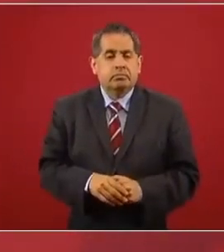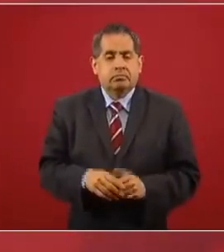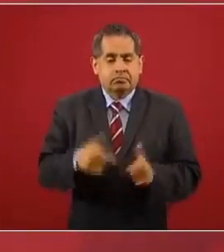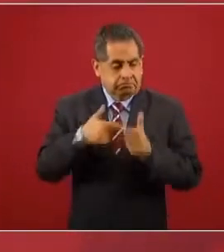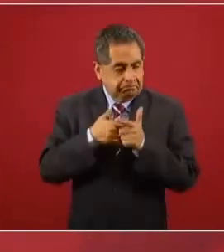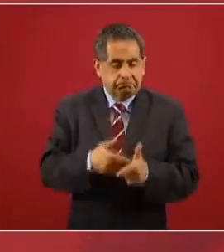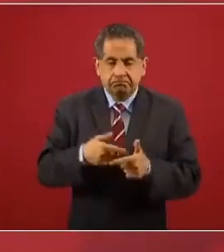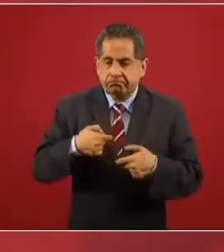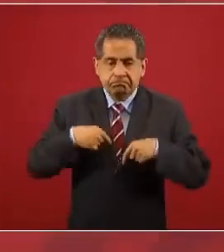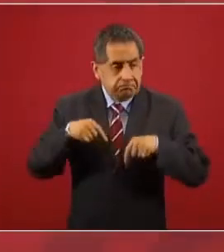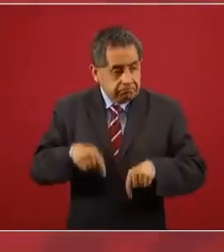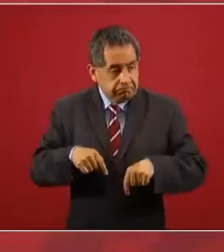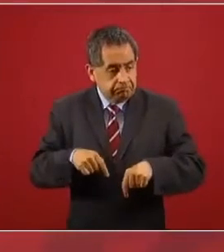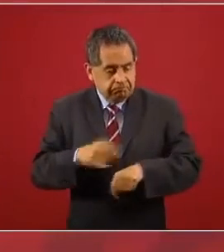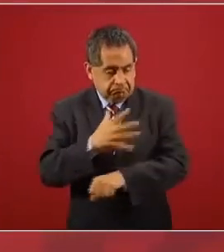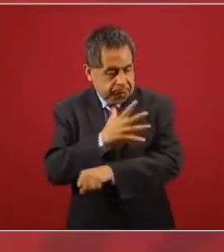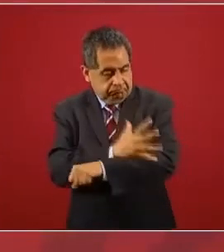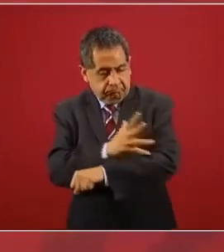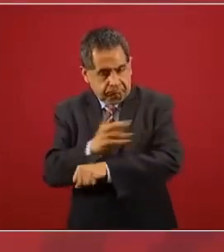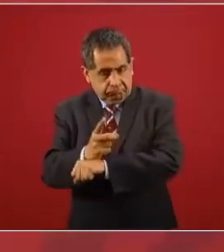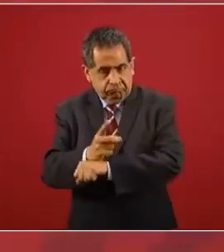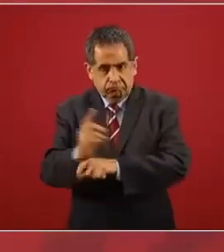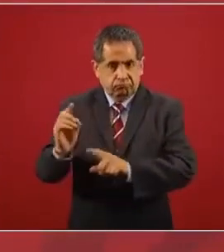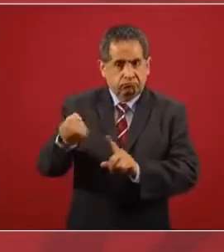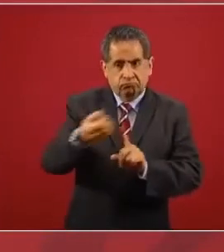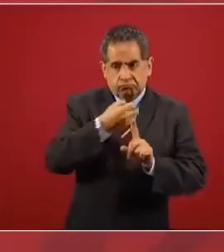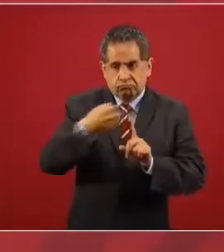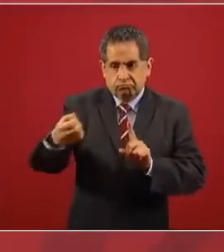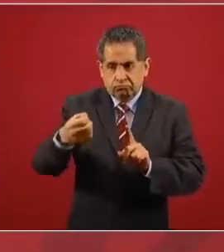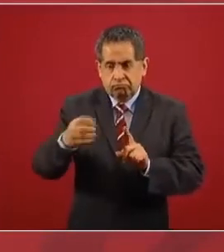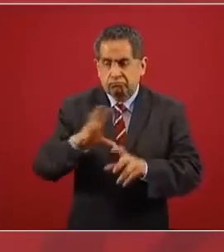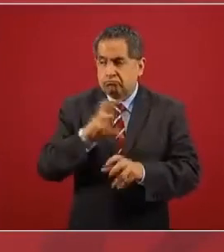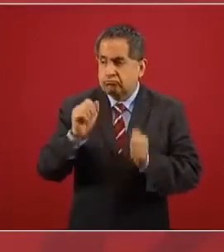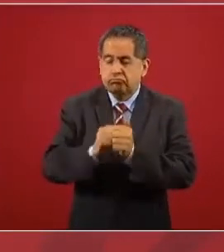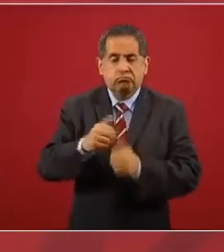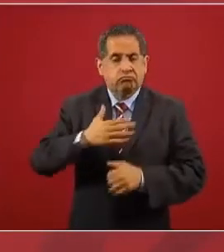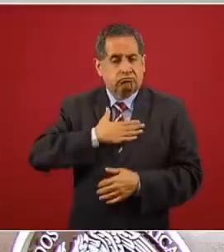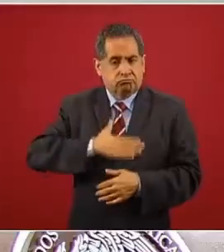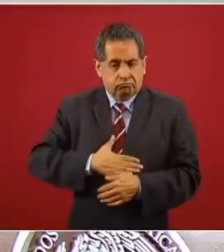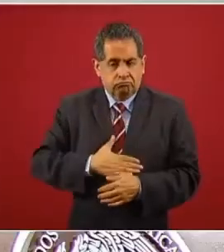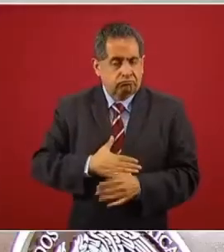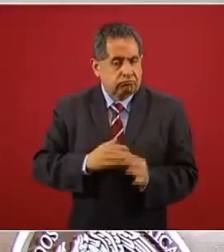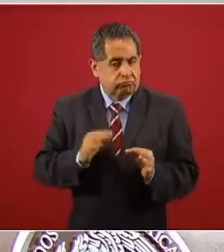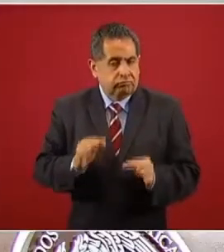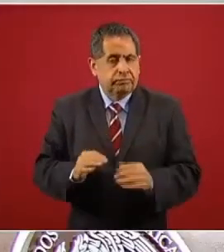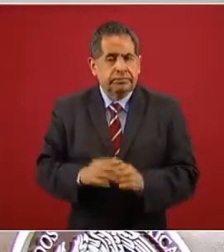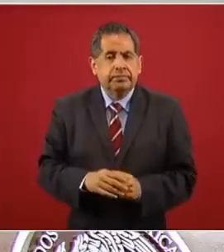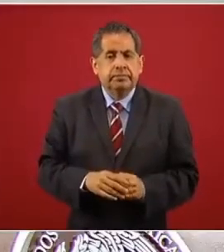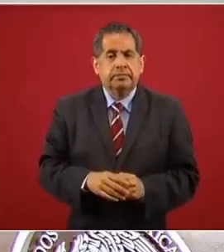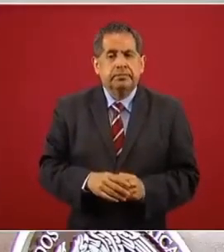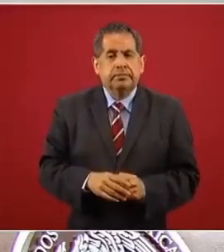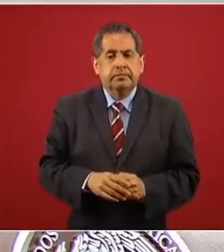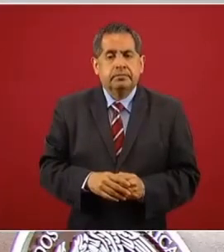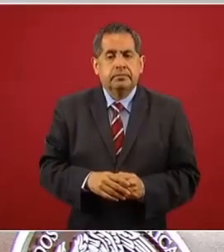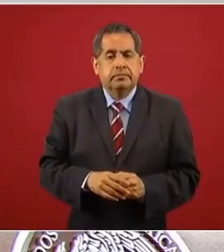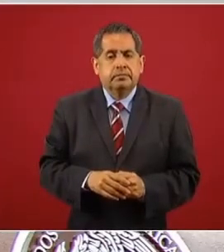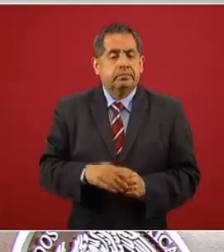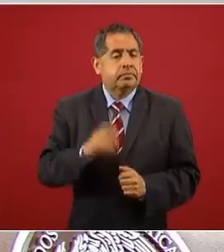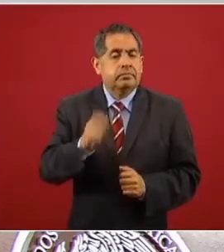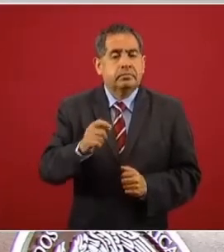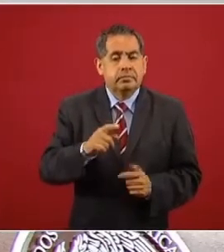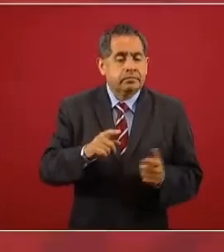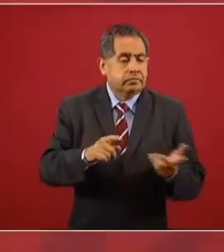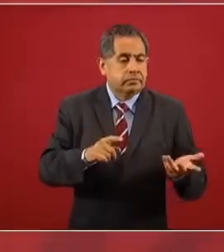honestidad, va a haber orden, va a haber justicia, no va a haber